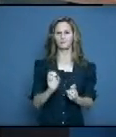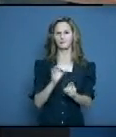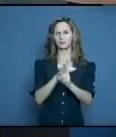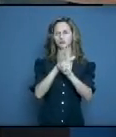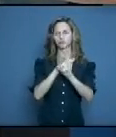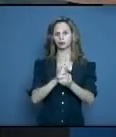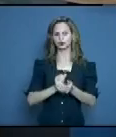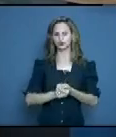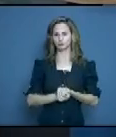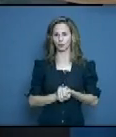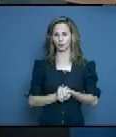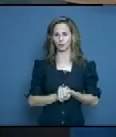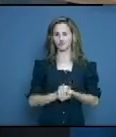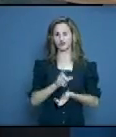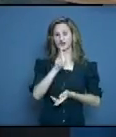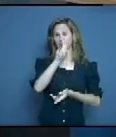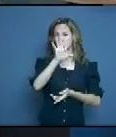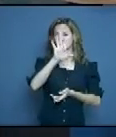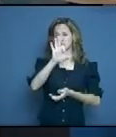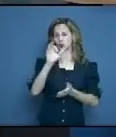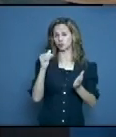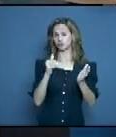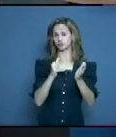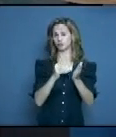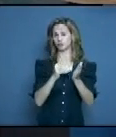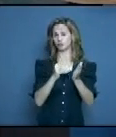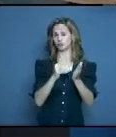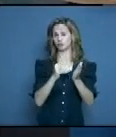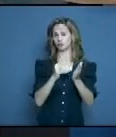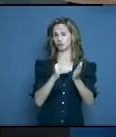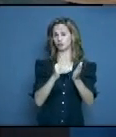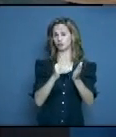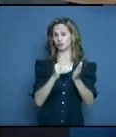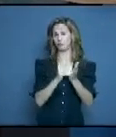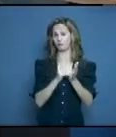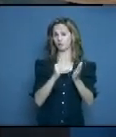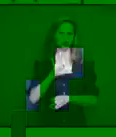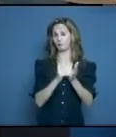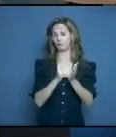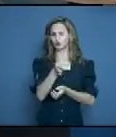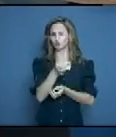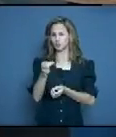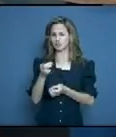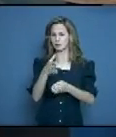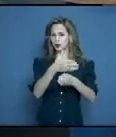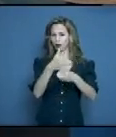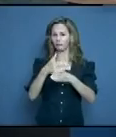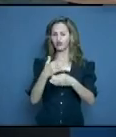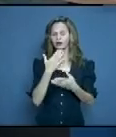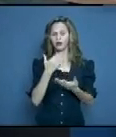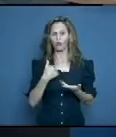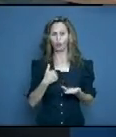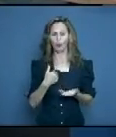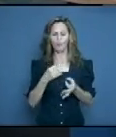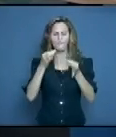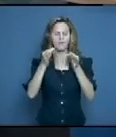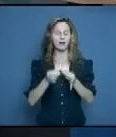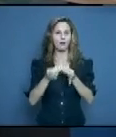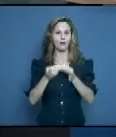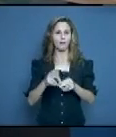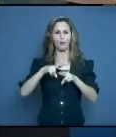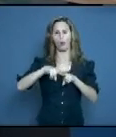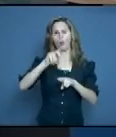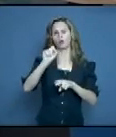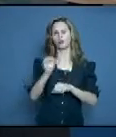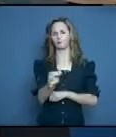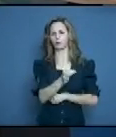18,375. Aquí está la distribución. En municipio capital, el epicentro de la pandemia en